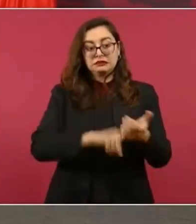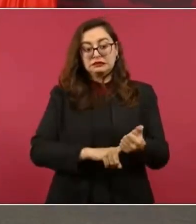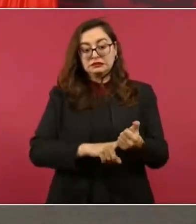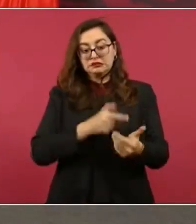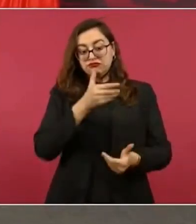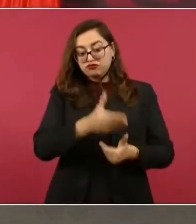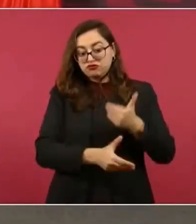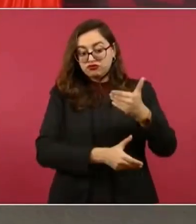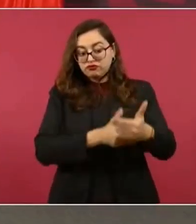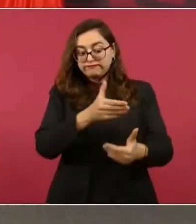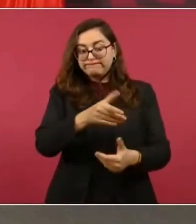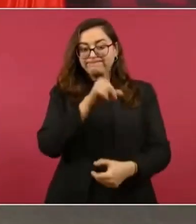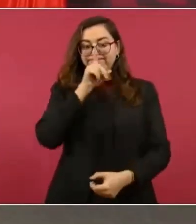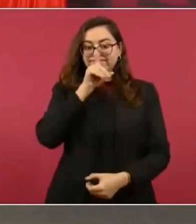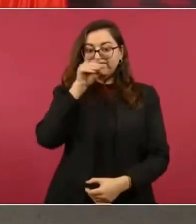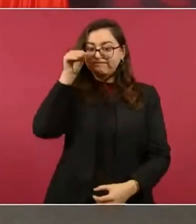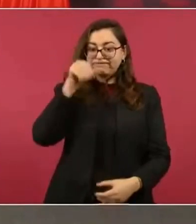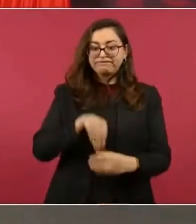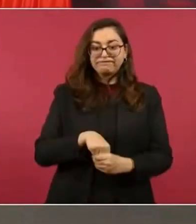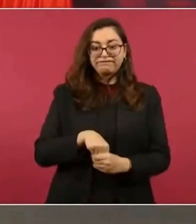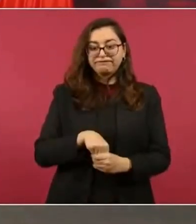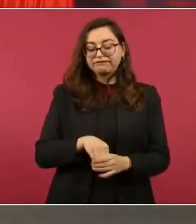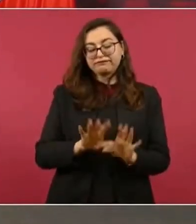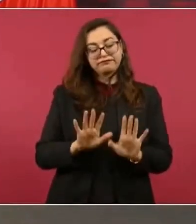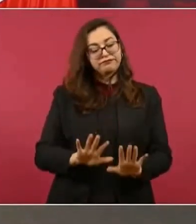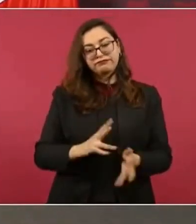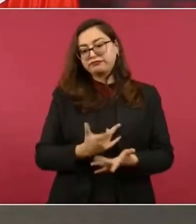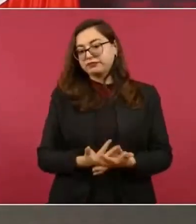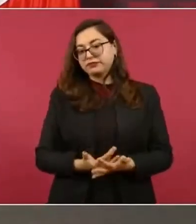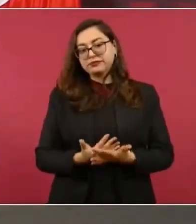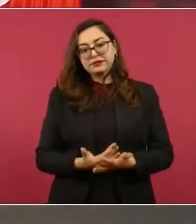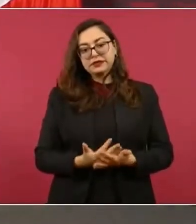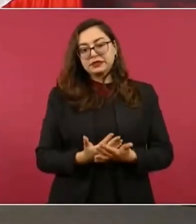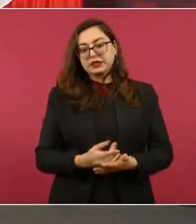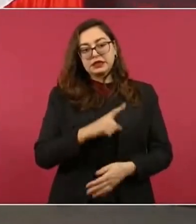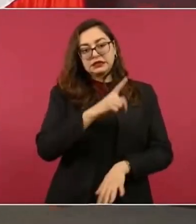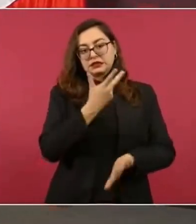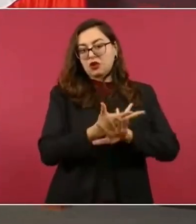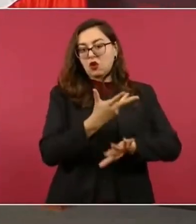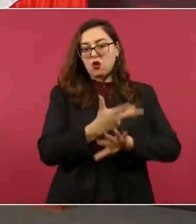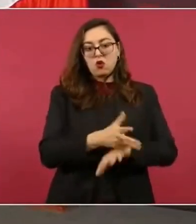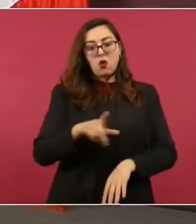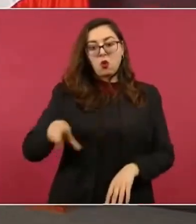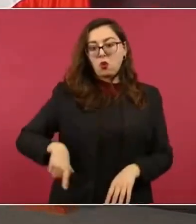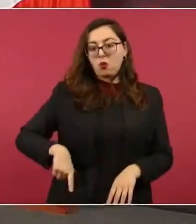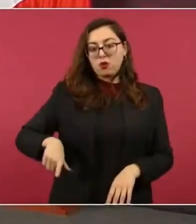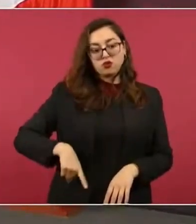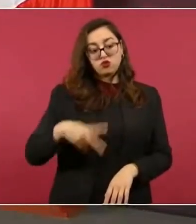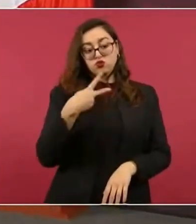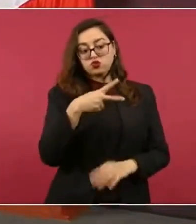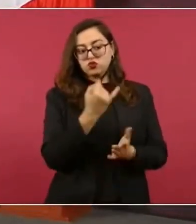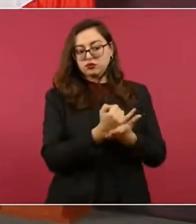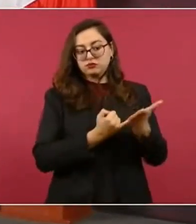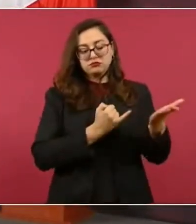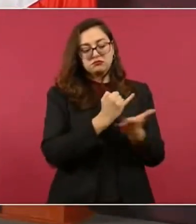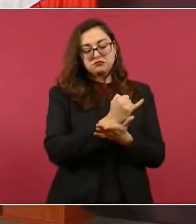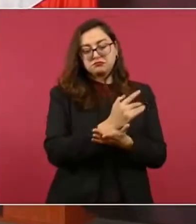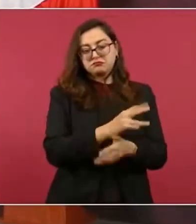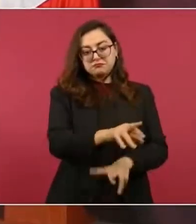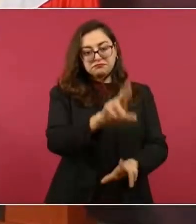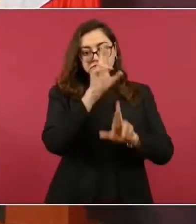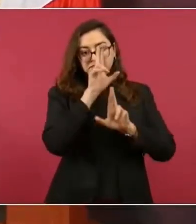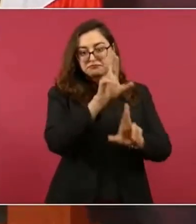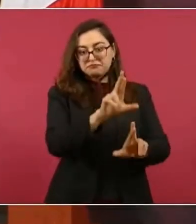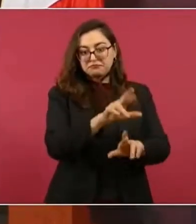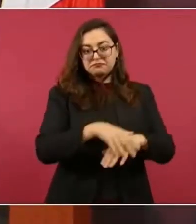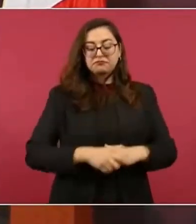la decisión del gobierno de Estados Unidos y ese es